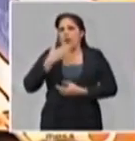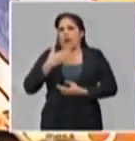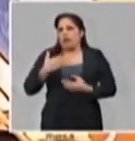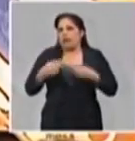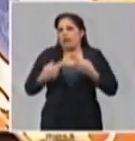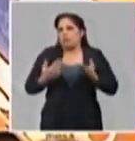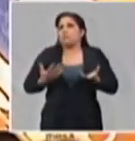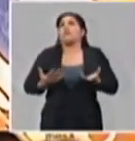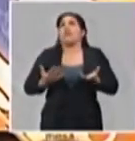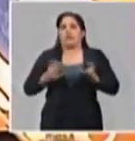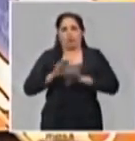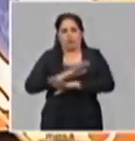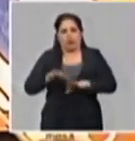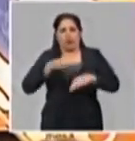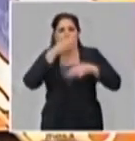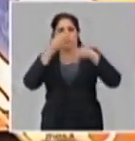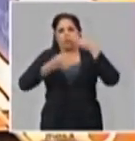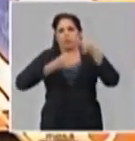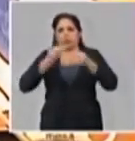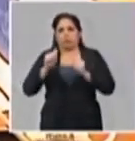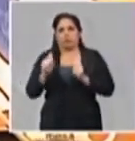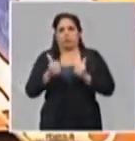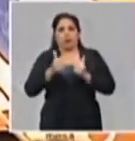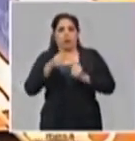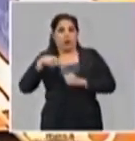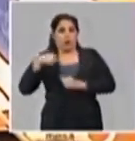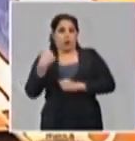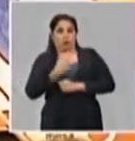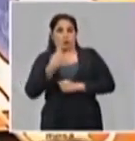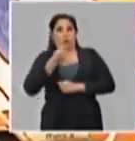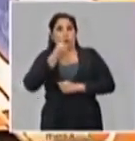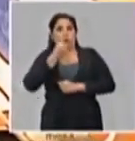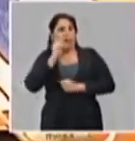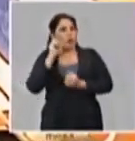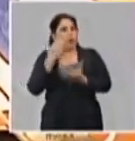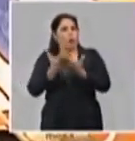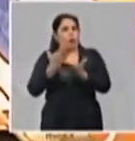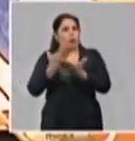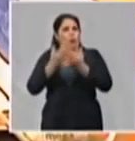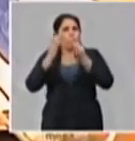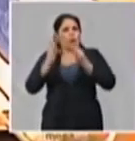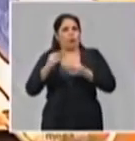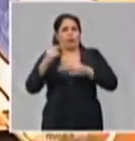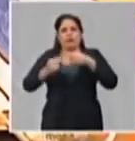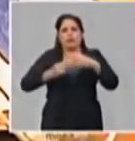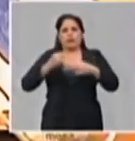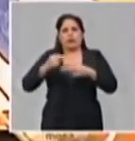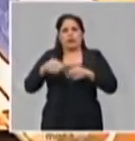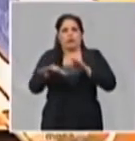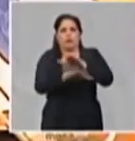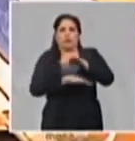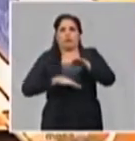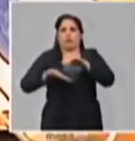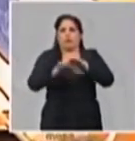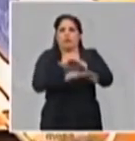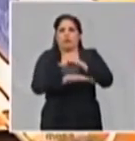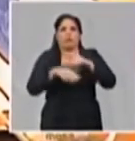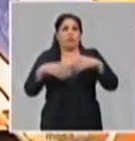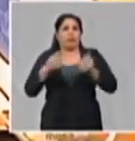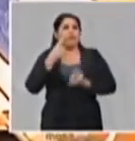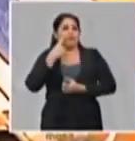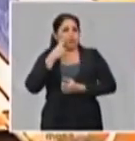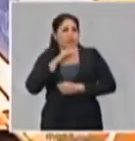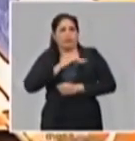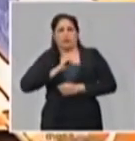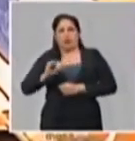Y también, bueno, este ejercicio nos sirvió a nosotros para poder comprobar qué es que se ha hecho en la base. Y lo pudimos ver